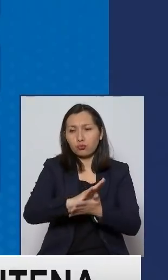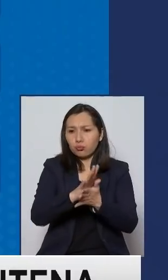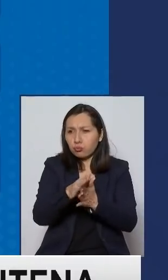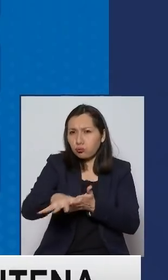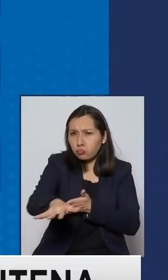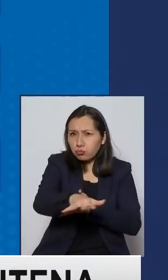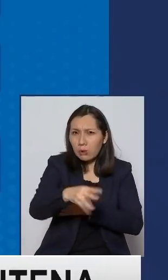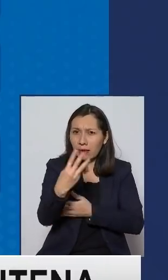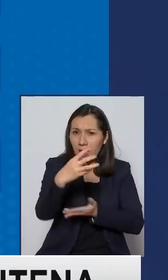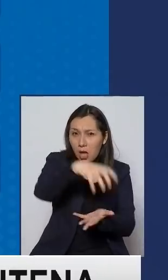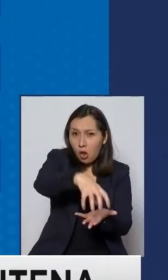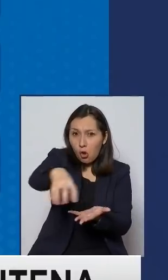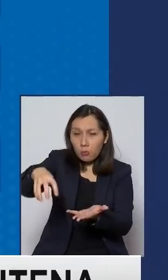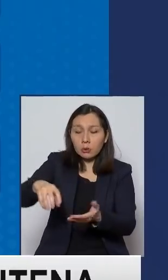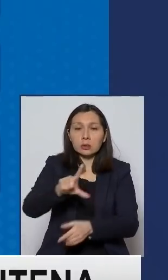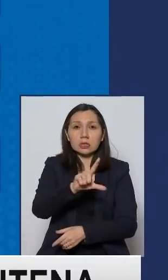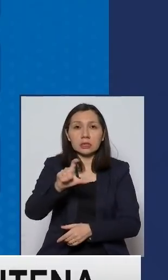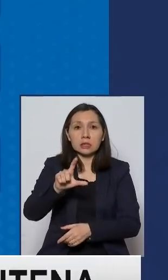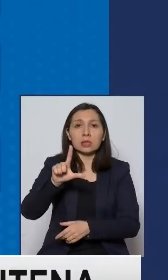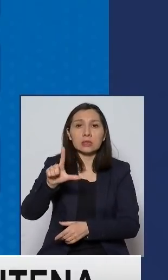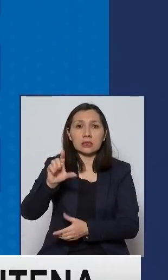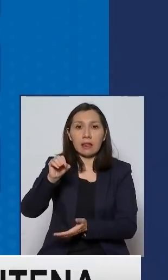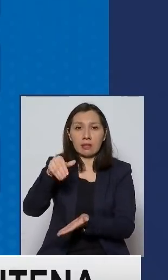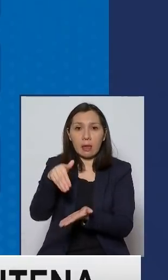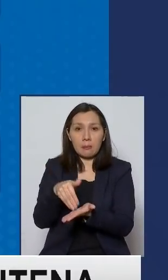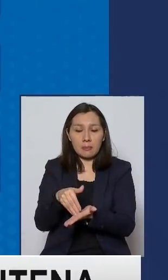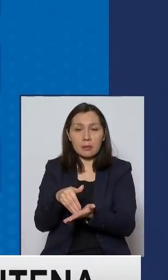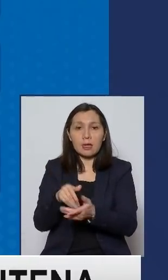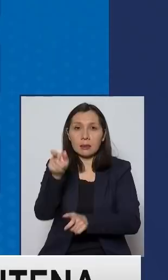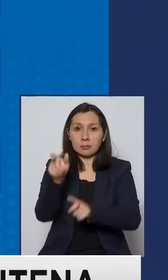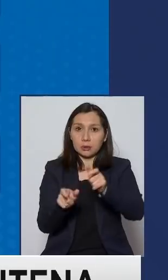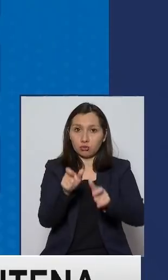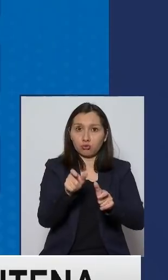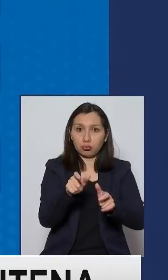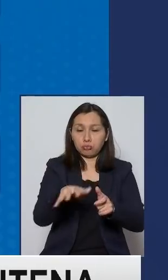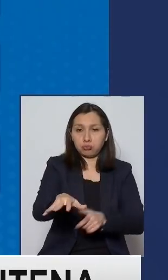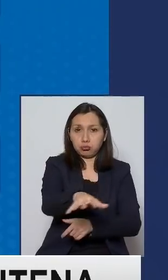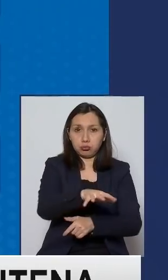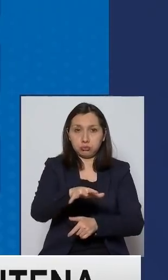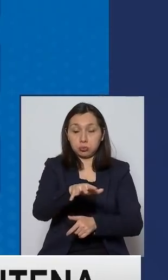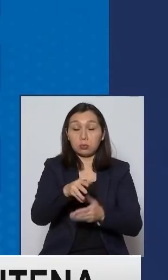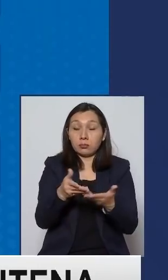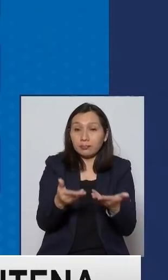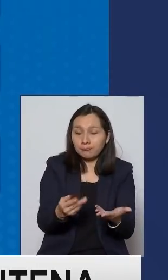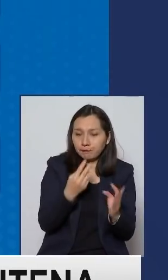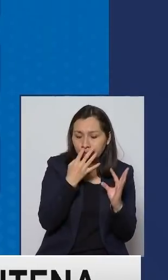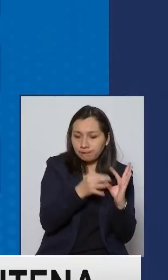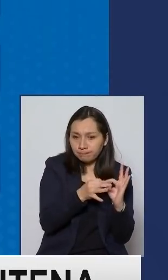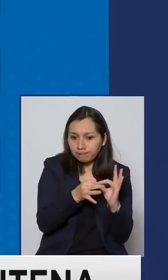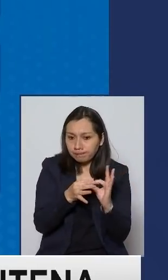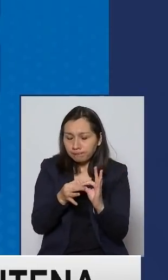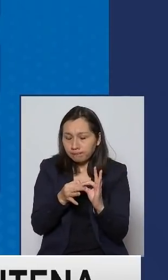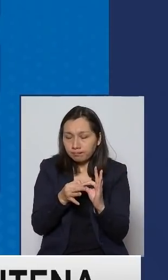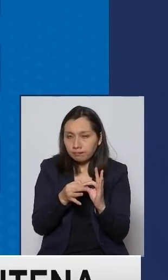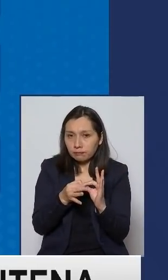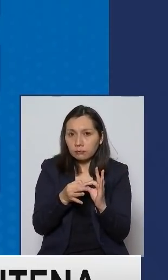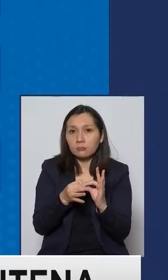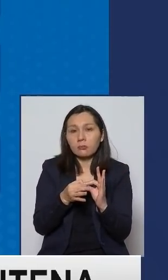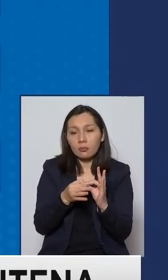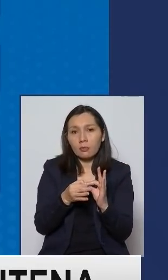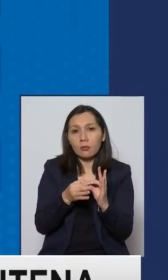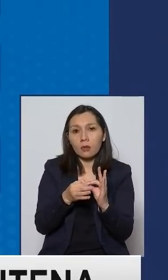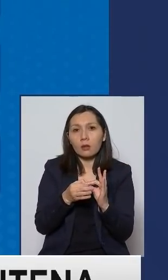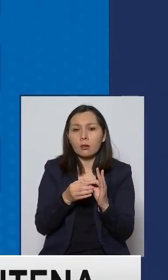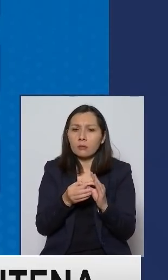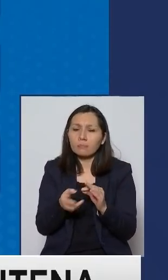las tres comunas de 770 mil habitantes y en ese contexto vamos a